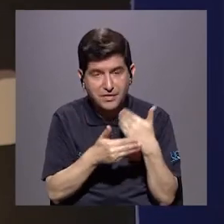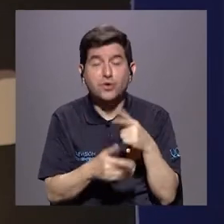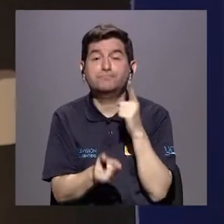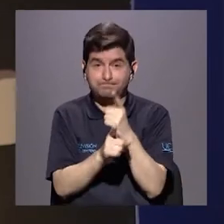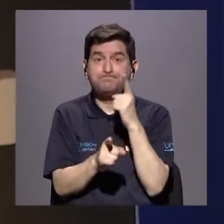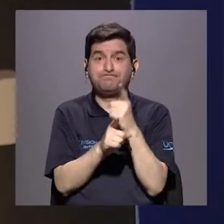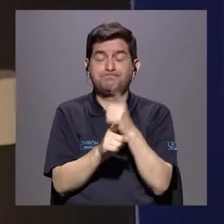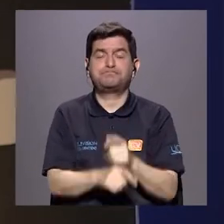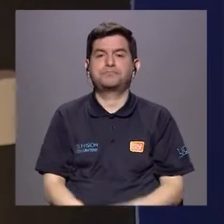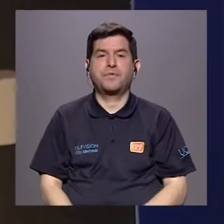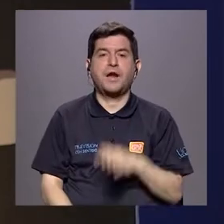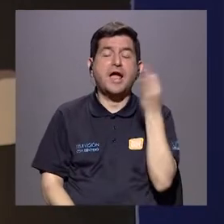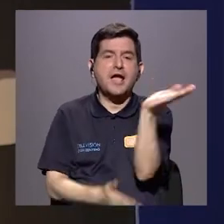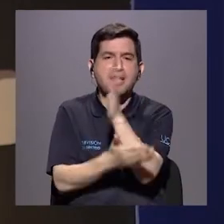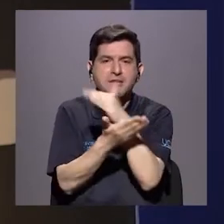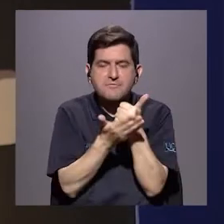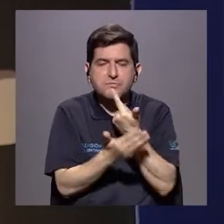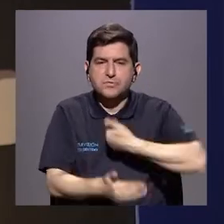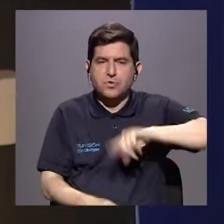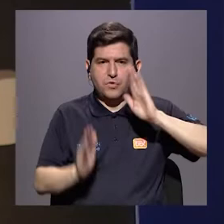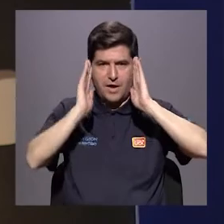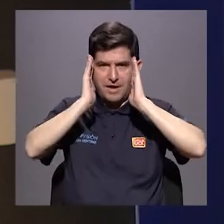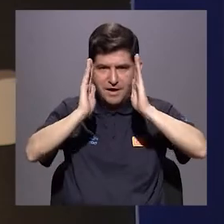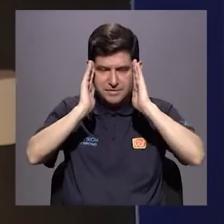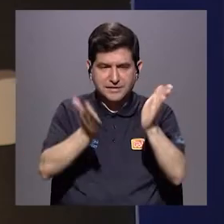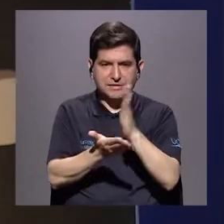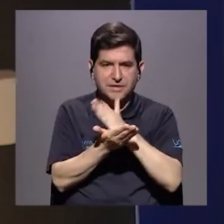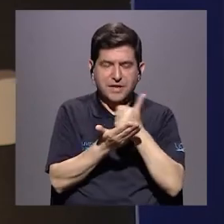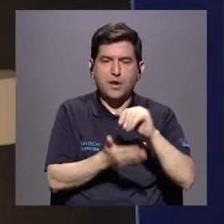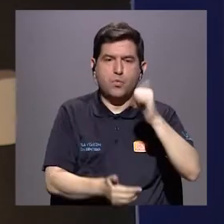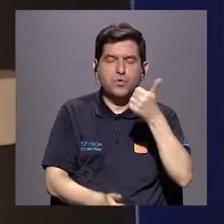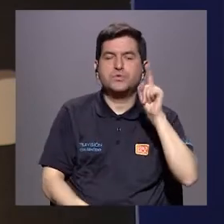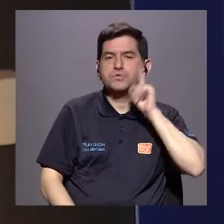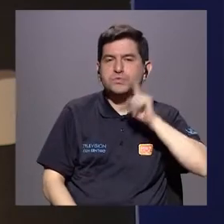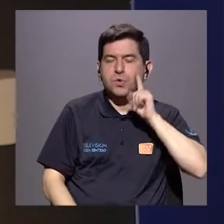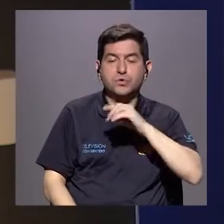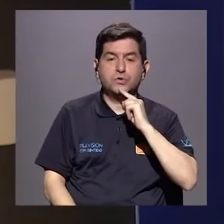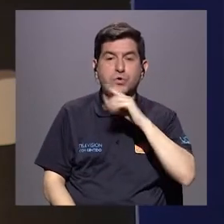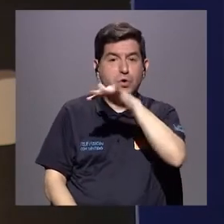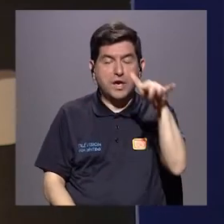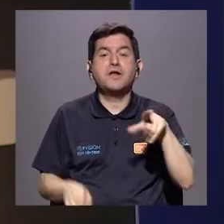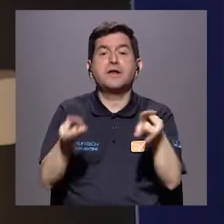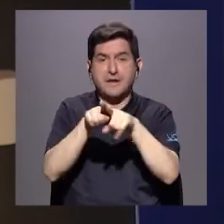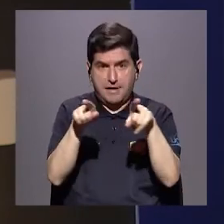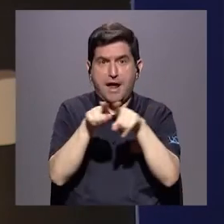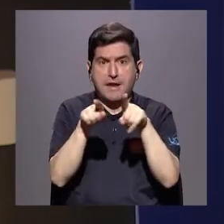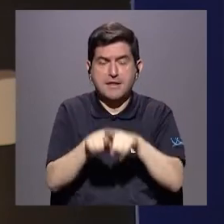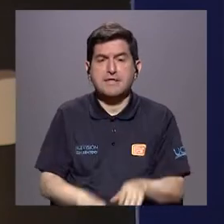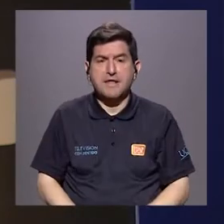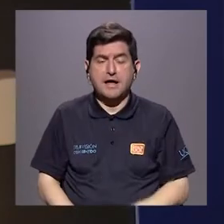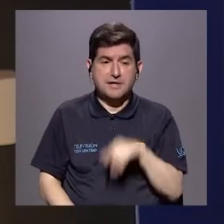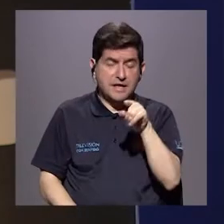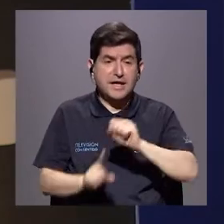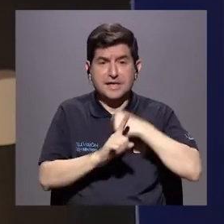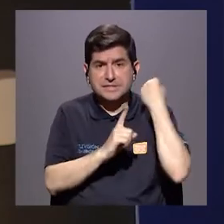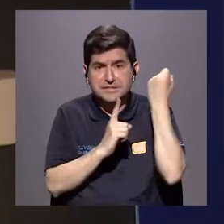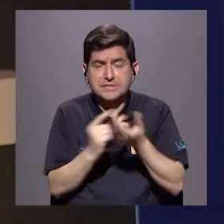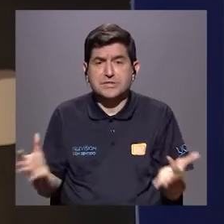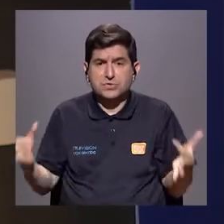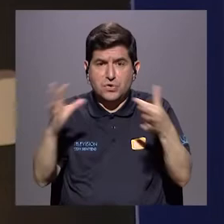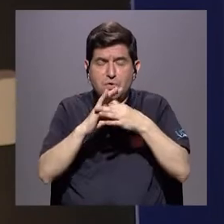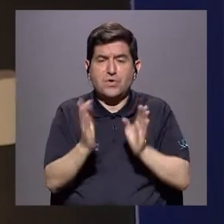Claro. Y en el próximo bloque vamos a abordar algunos otros mitos y realidades. Claro. Que están frente a estos mitos